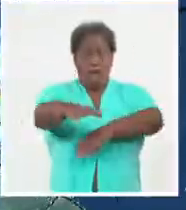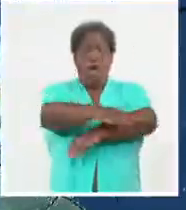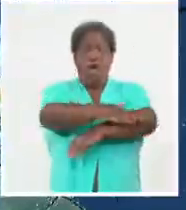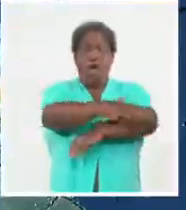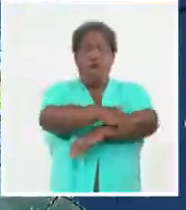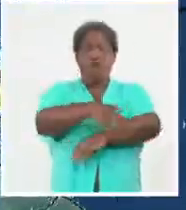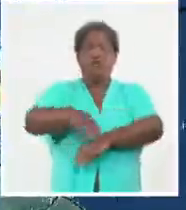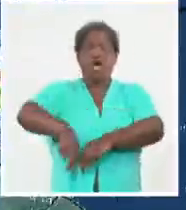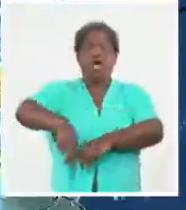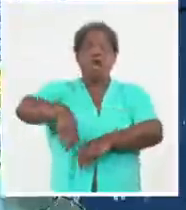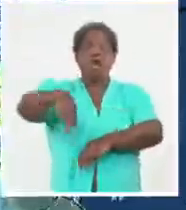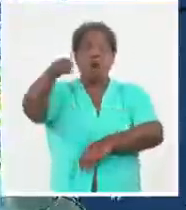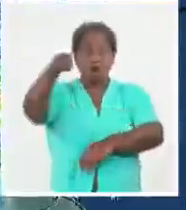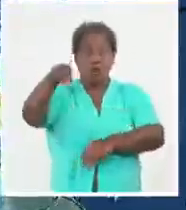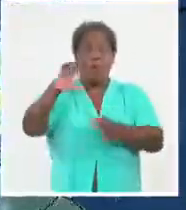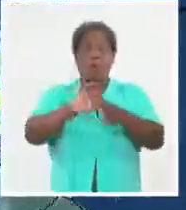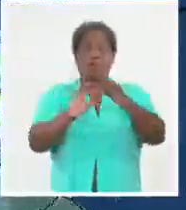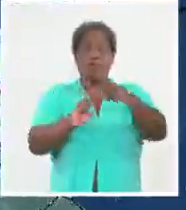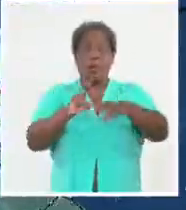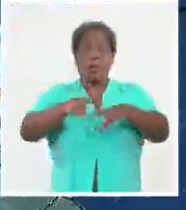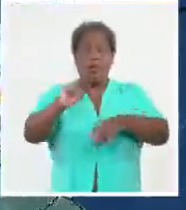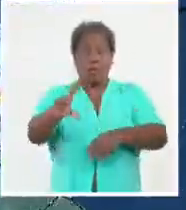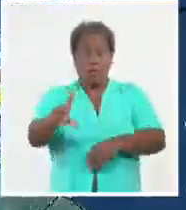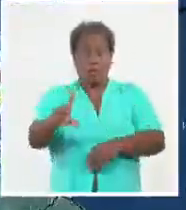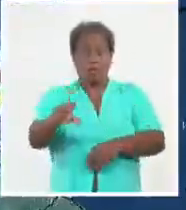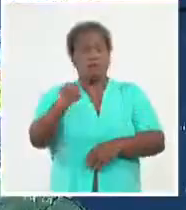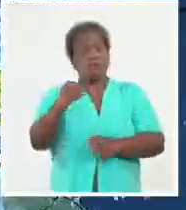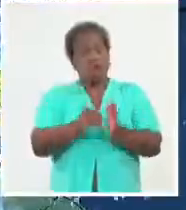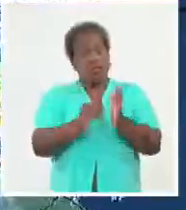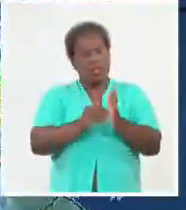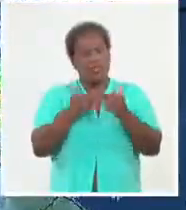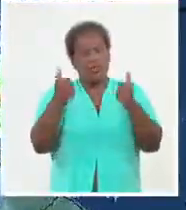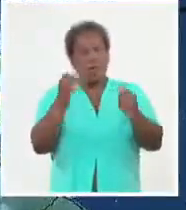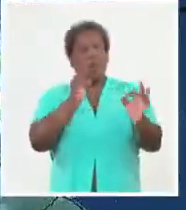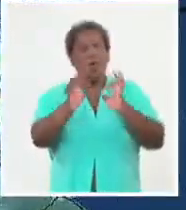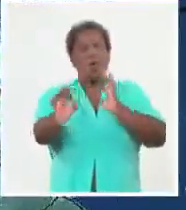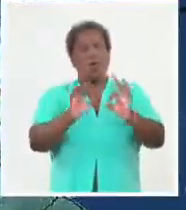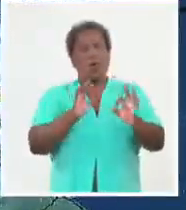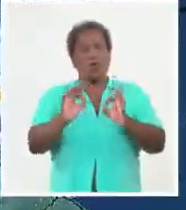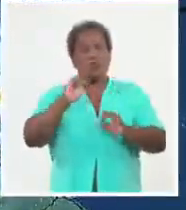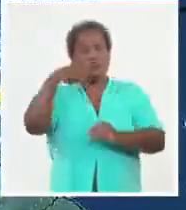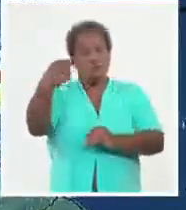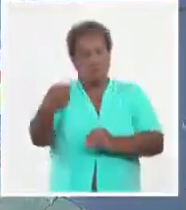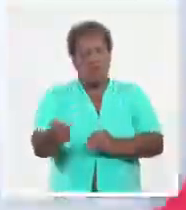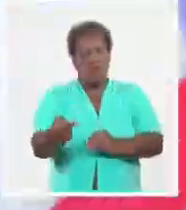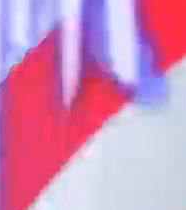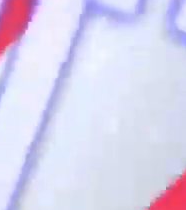y en Holguín. Les deseo a todos que tengan una tarde muy feliz, que se cuiden y hasta mañana.